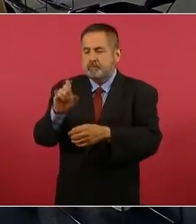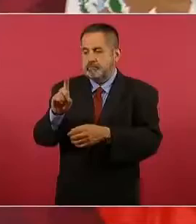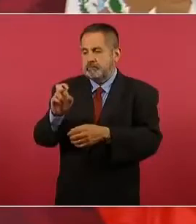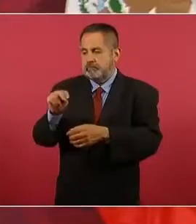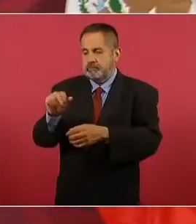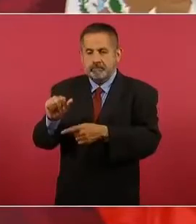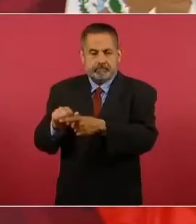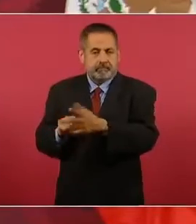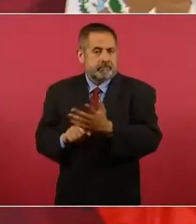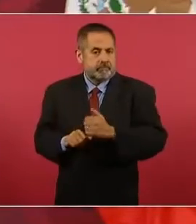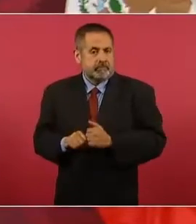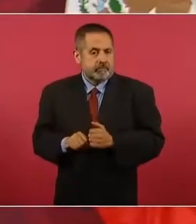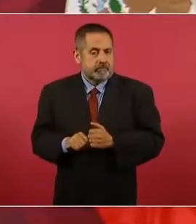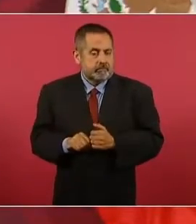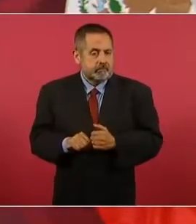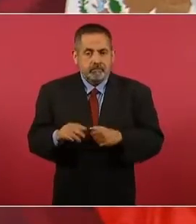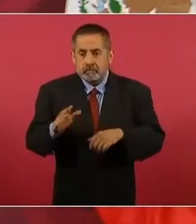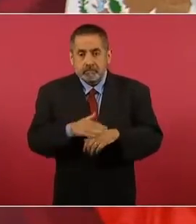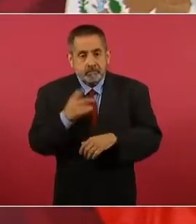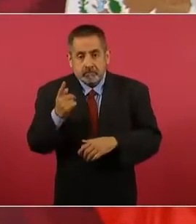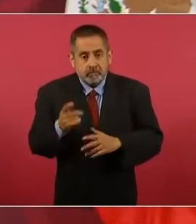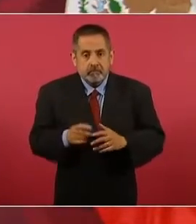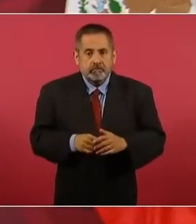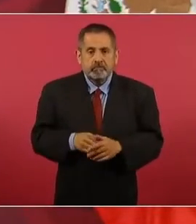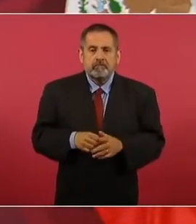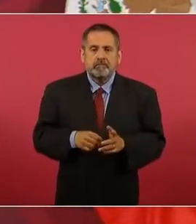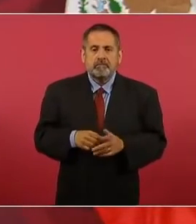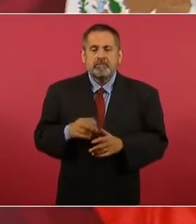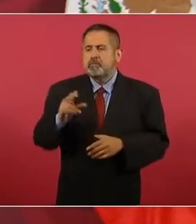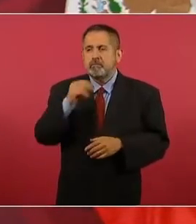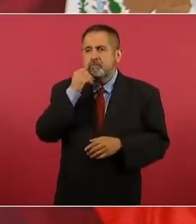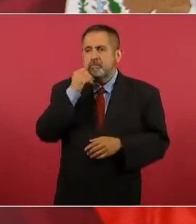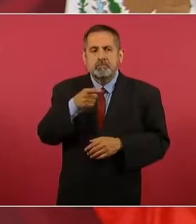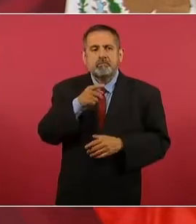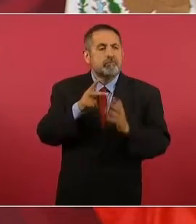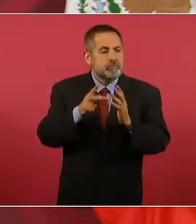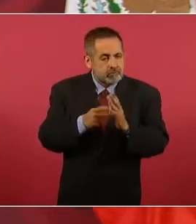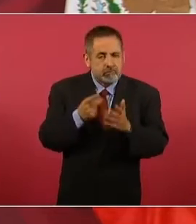porque no queremos que se regrese.